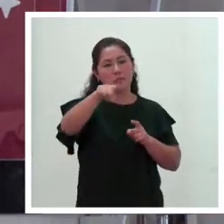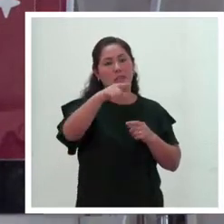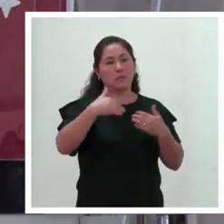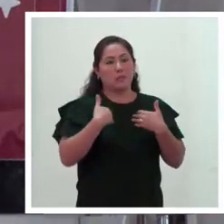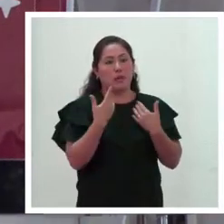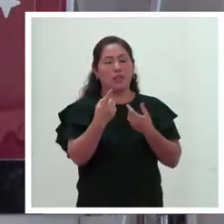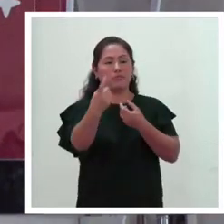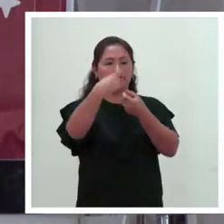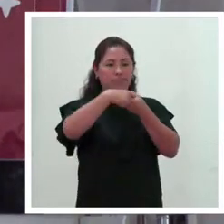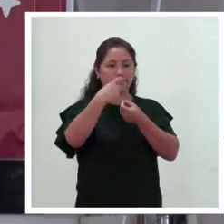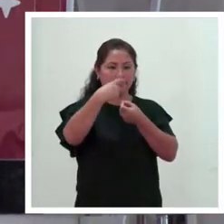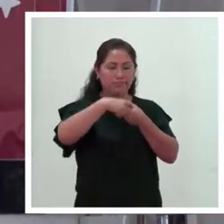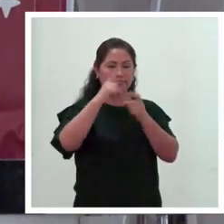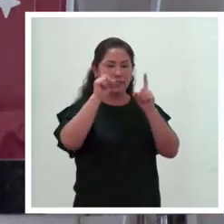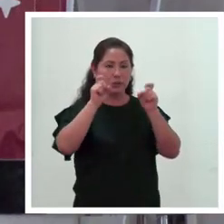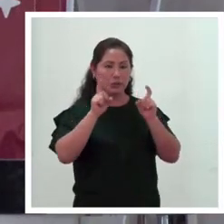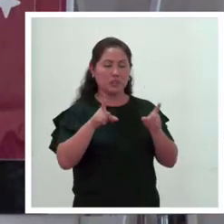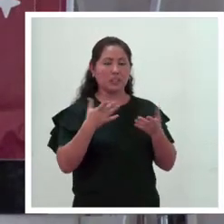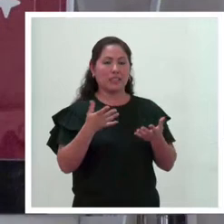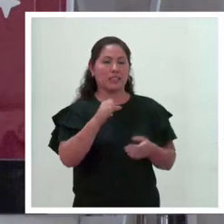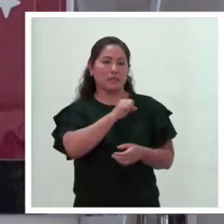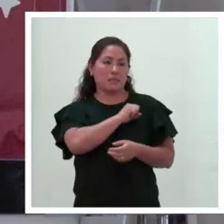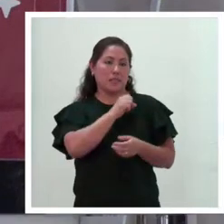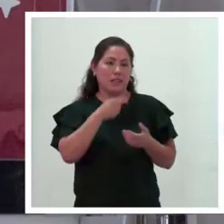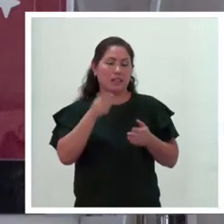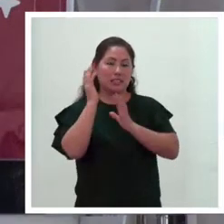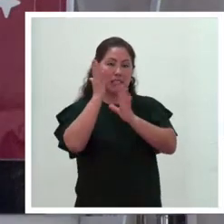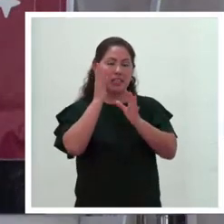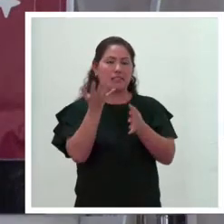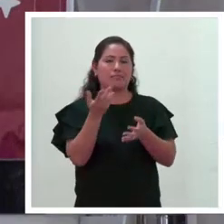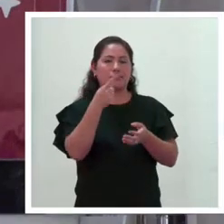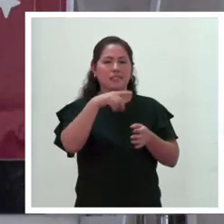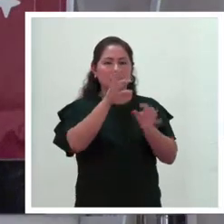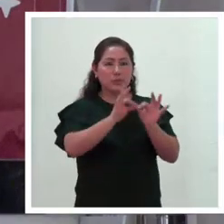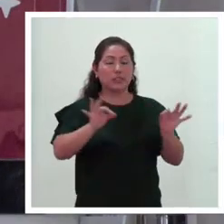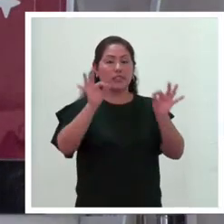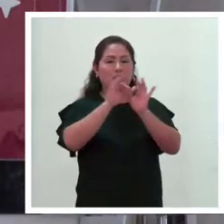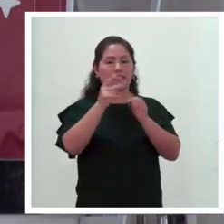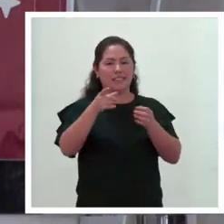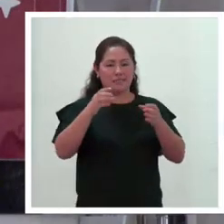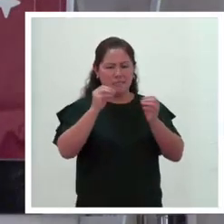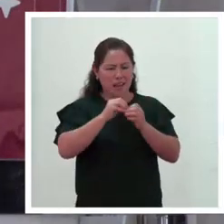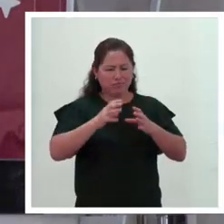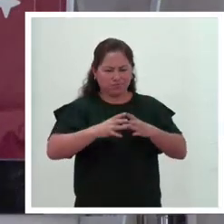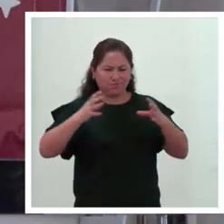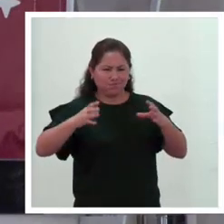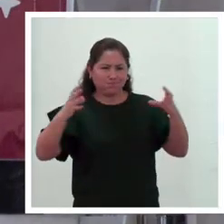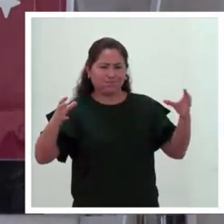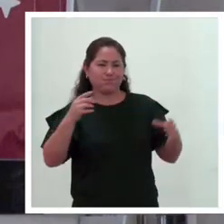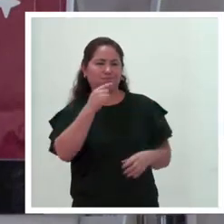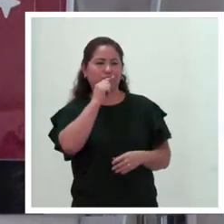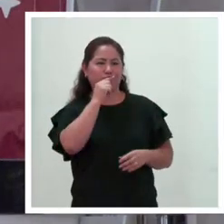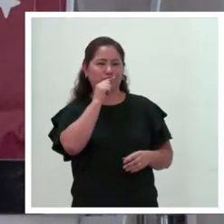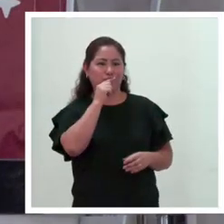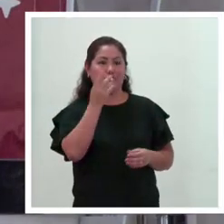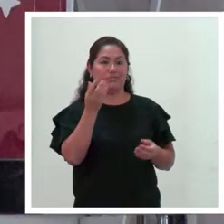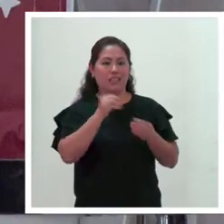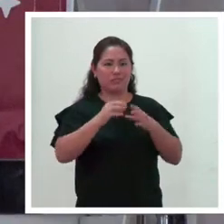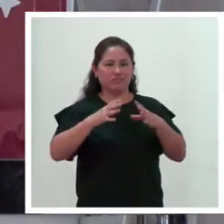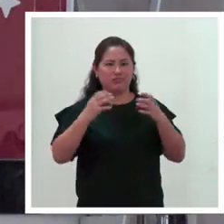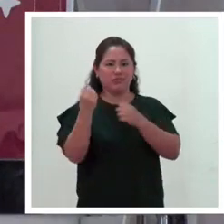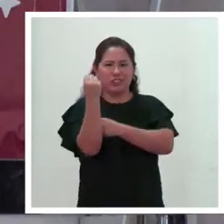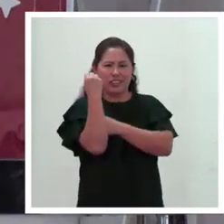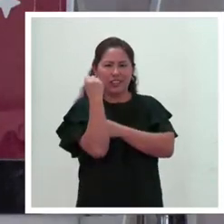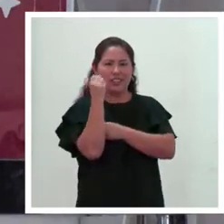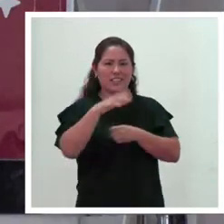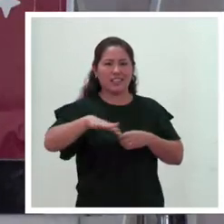y que este seminario sea productivo para todas y sigamos creciendo las mujeres y sigamos fortalecidas las mujeres en el ámbito